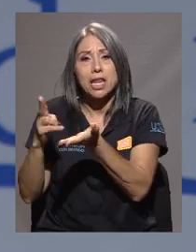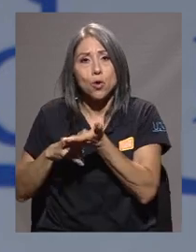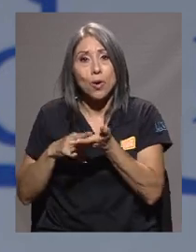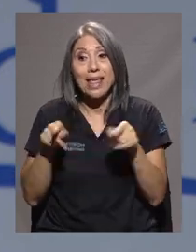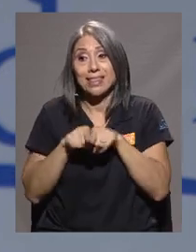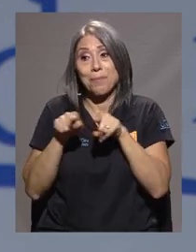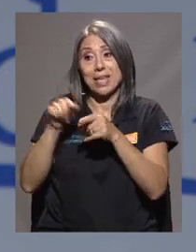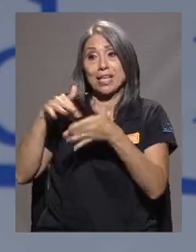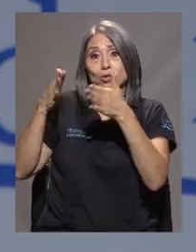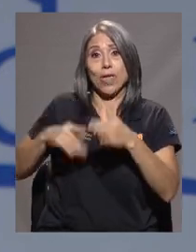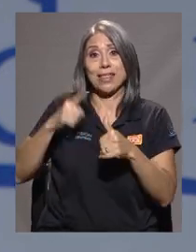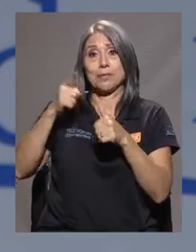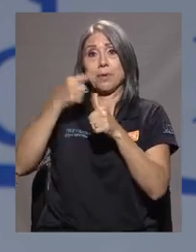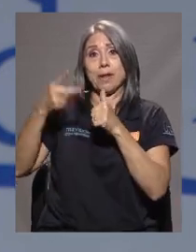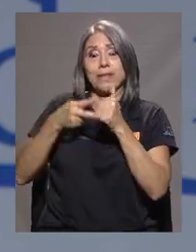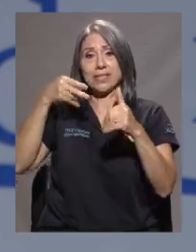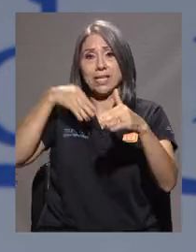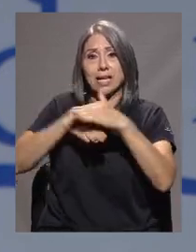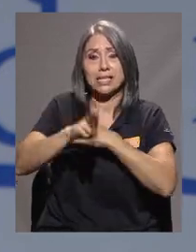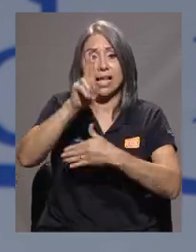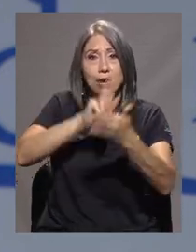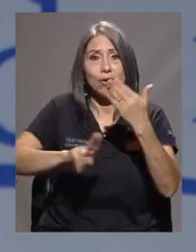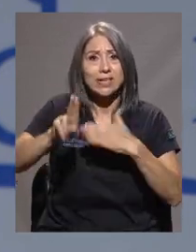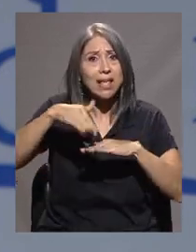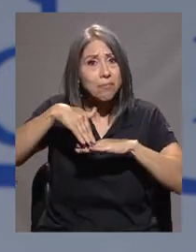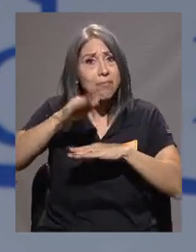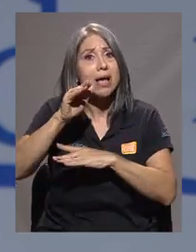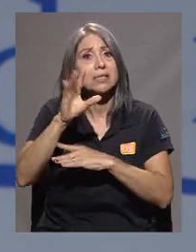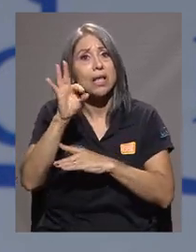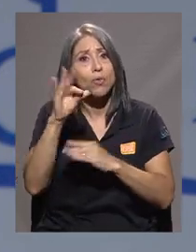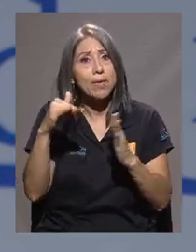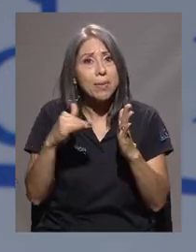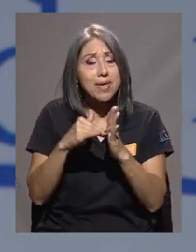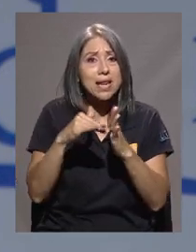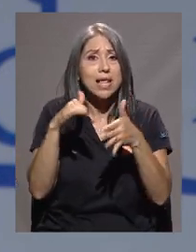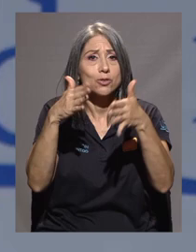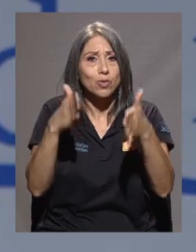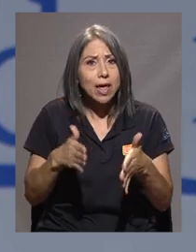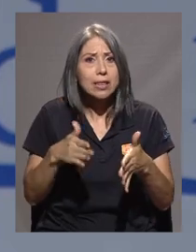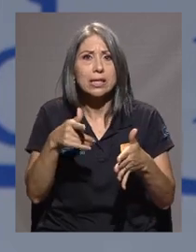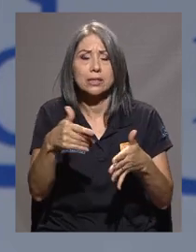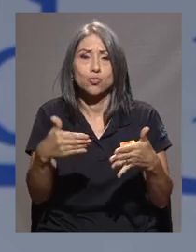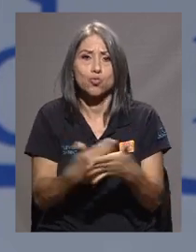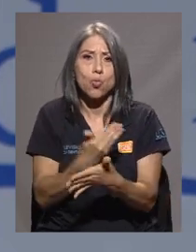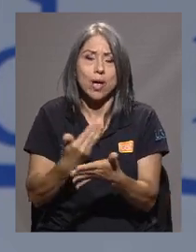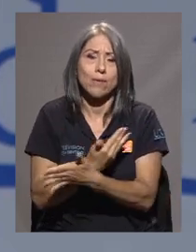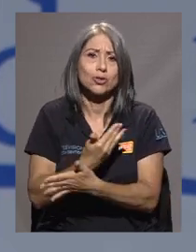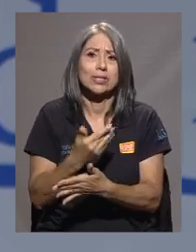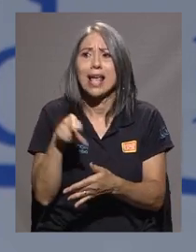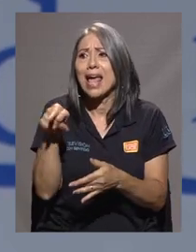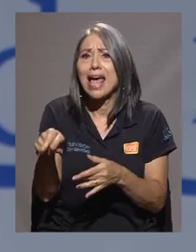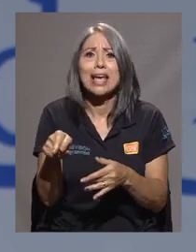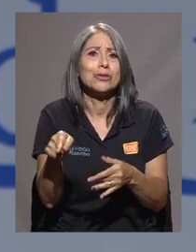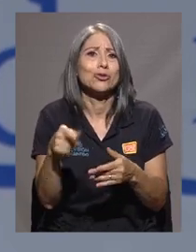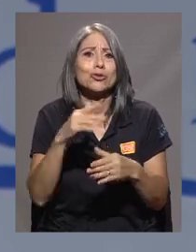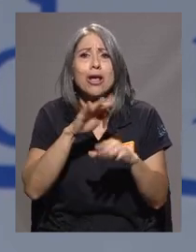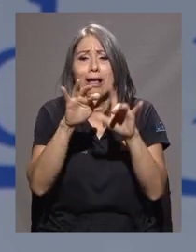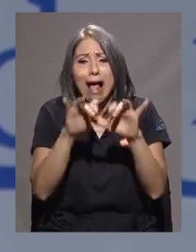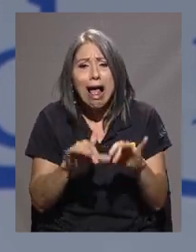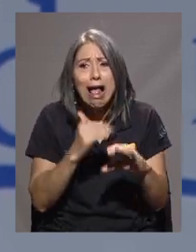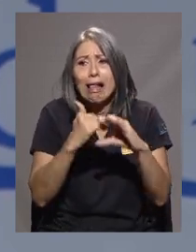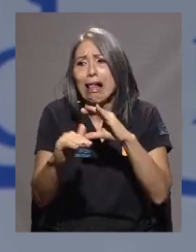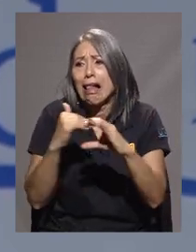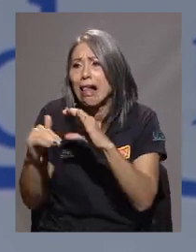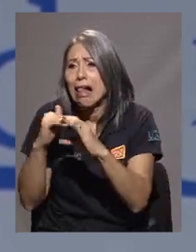matrícula y primer ingreso, que es muchísimo, ¿verdad? Más de 9 mil estudiantes de primer ingreso, pues hacen todas las consultas al mismo